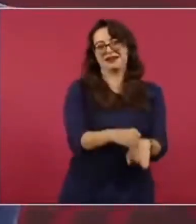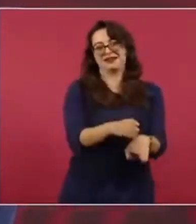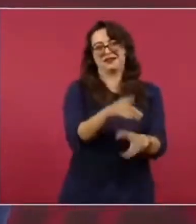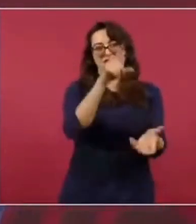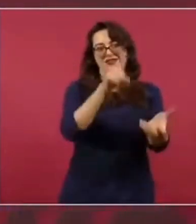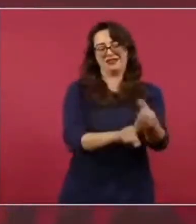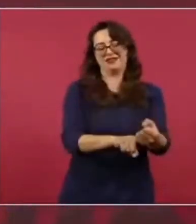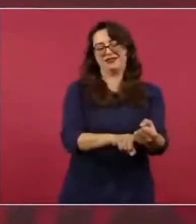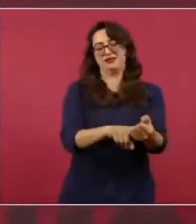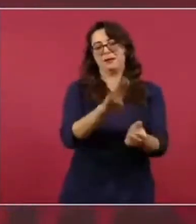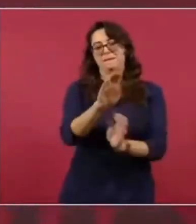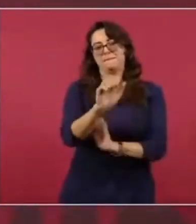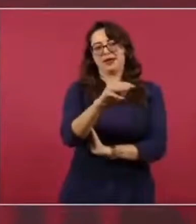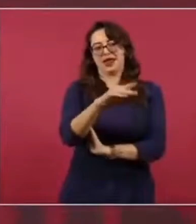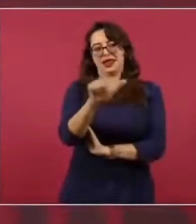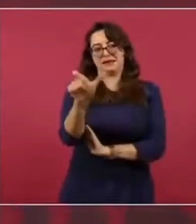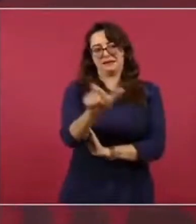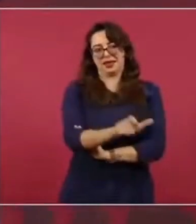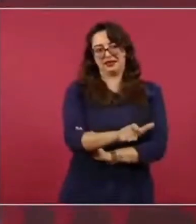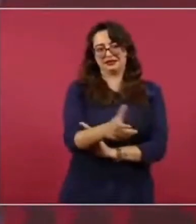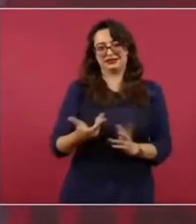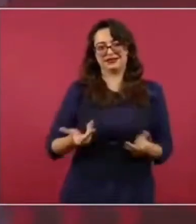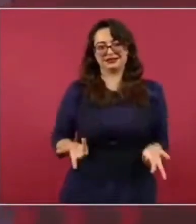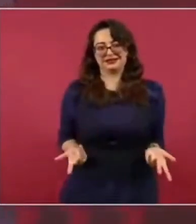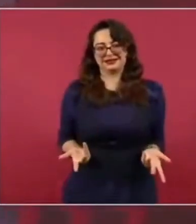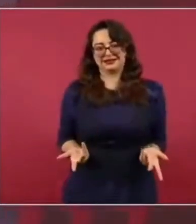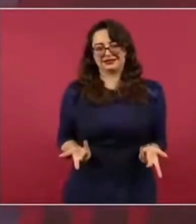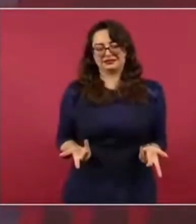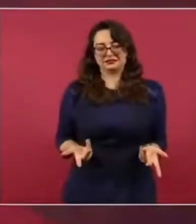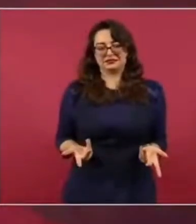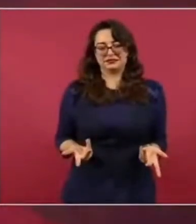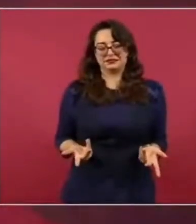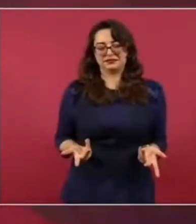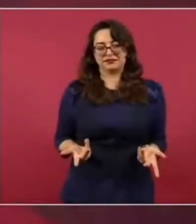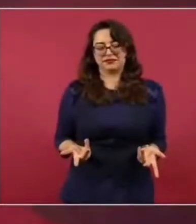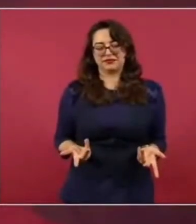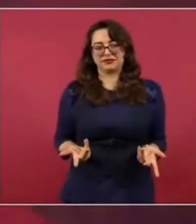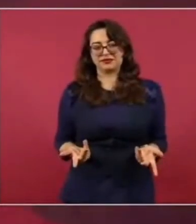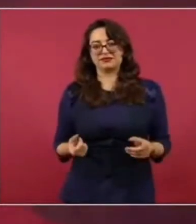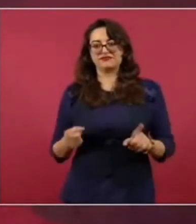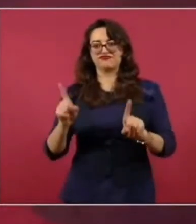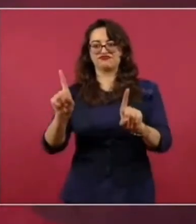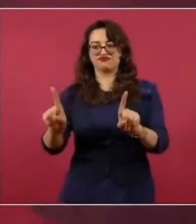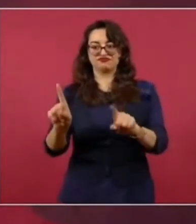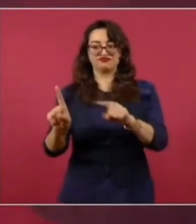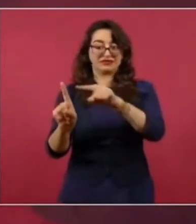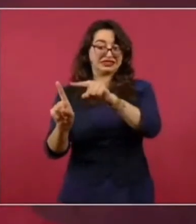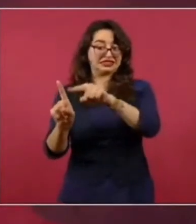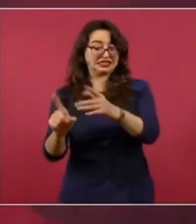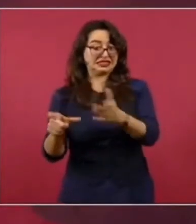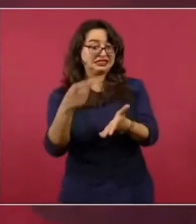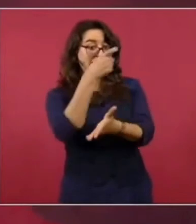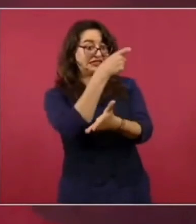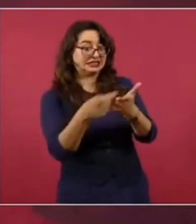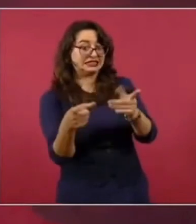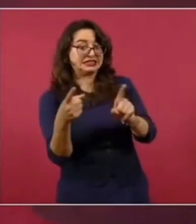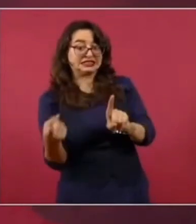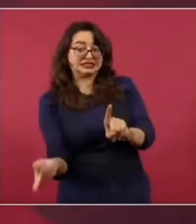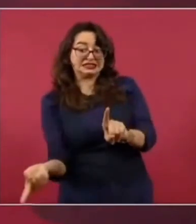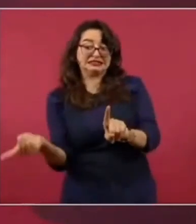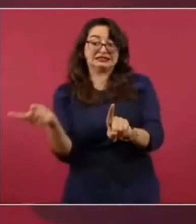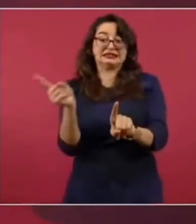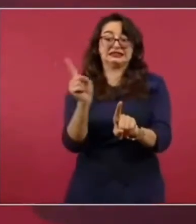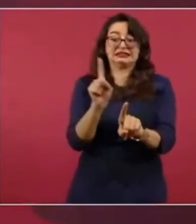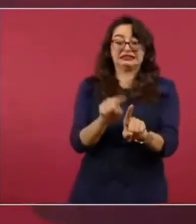Llega su empleado, Francisco Gil, a la